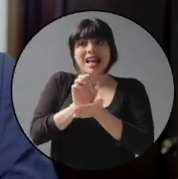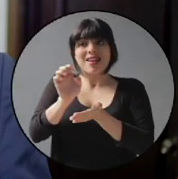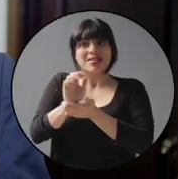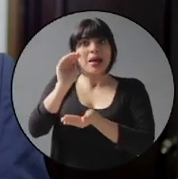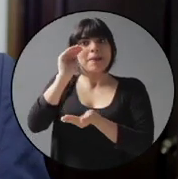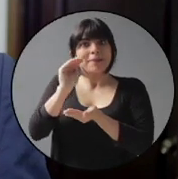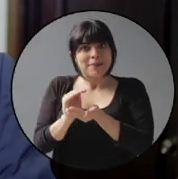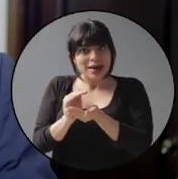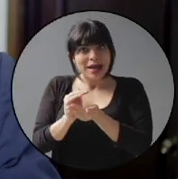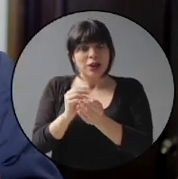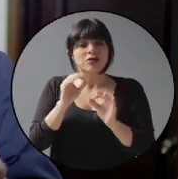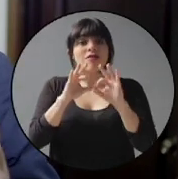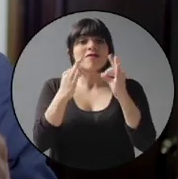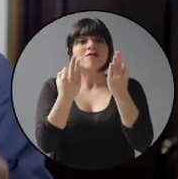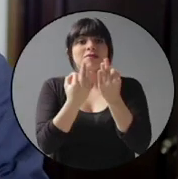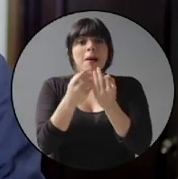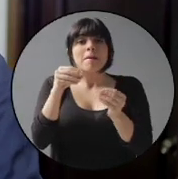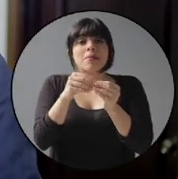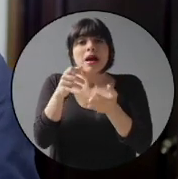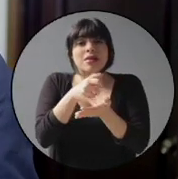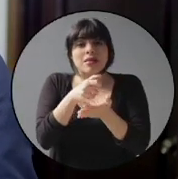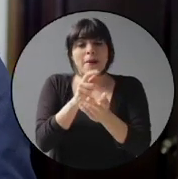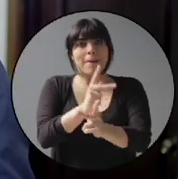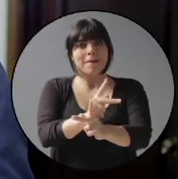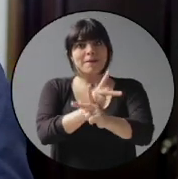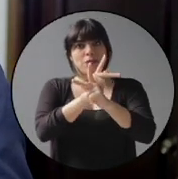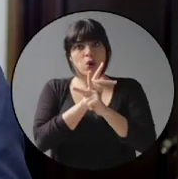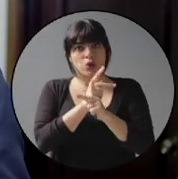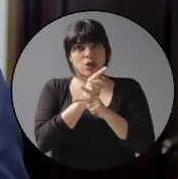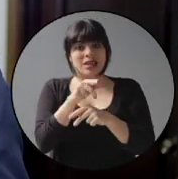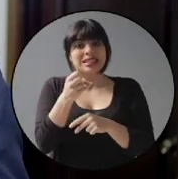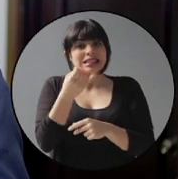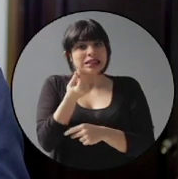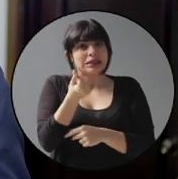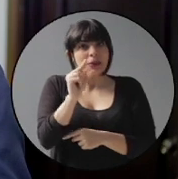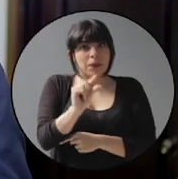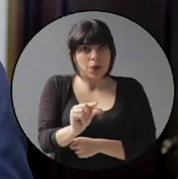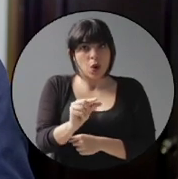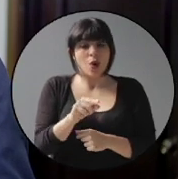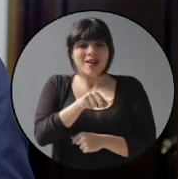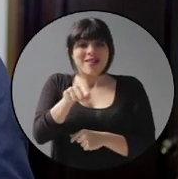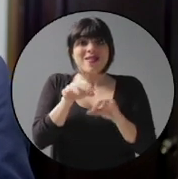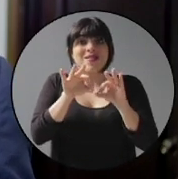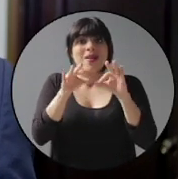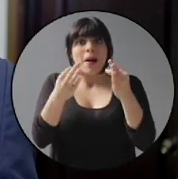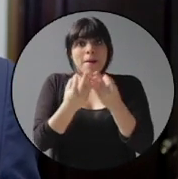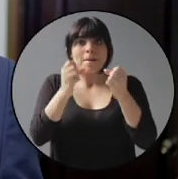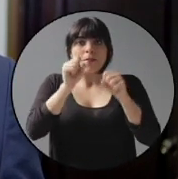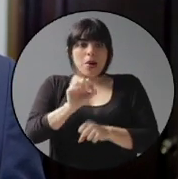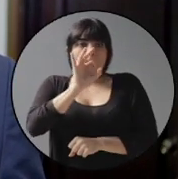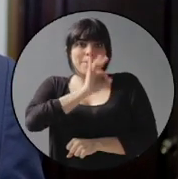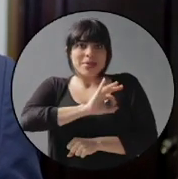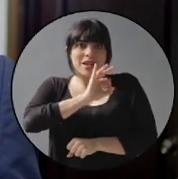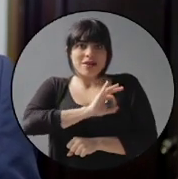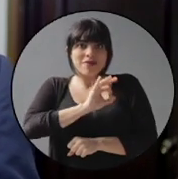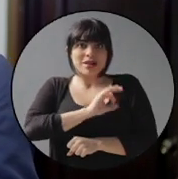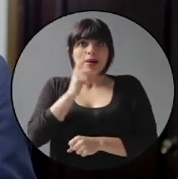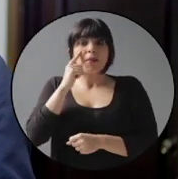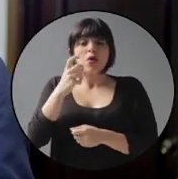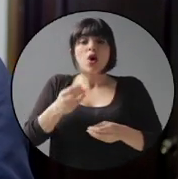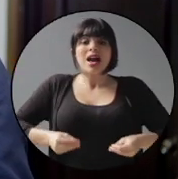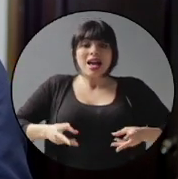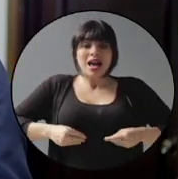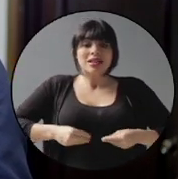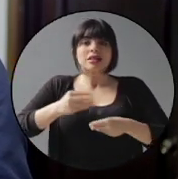disminuir la evasión y proteger a las familias más vulnerables y de menores ingresos. Esas familias se beneficiarán de la